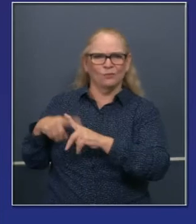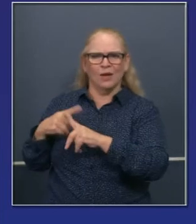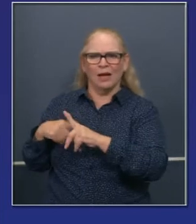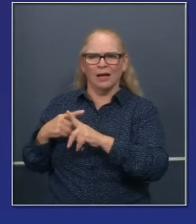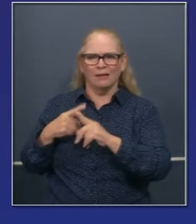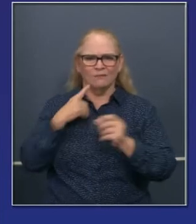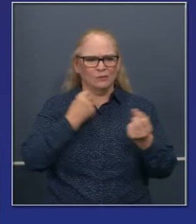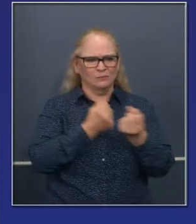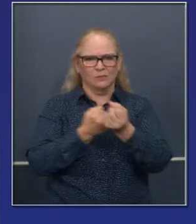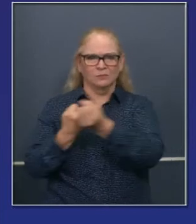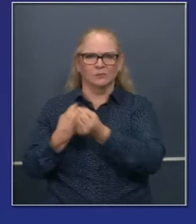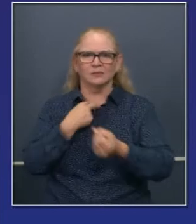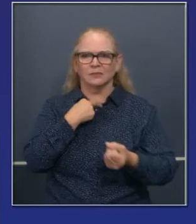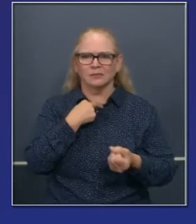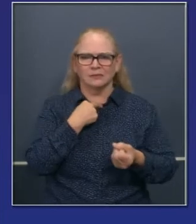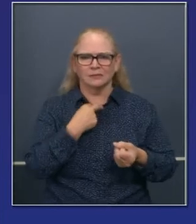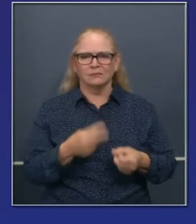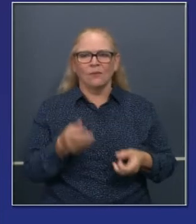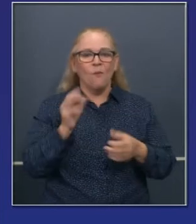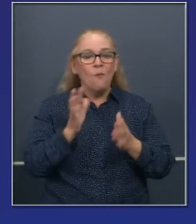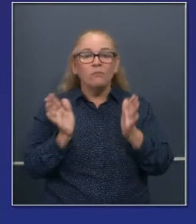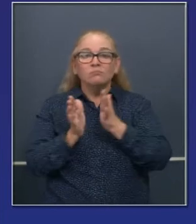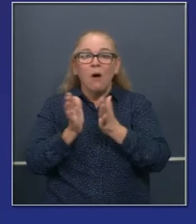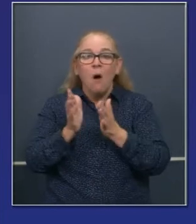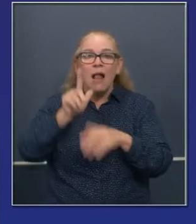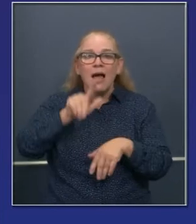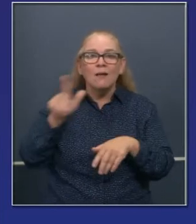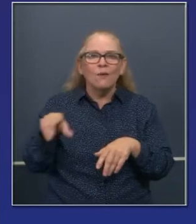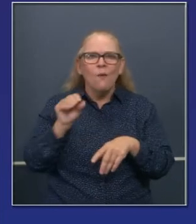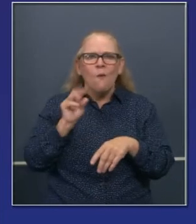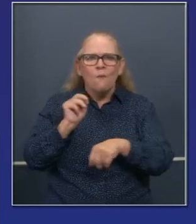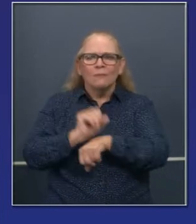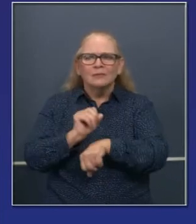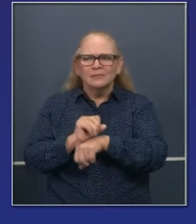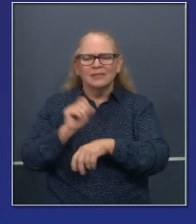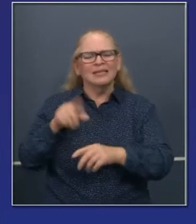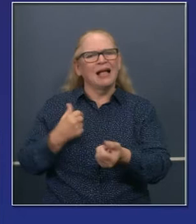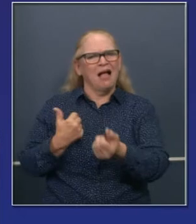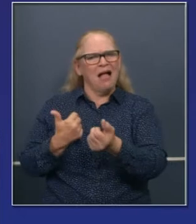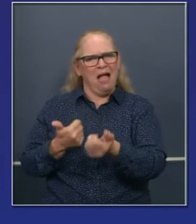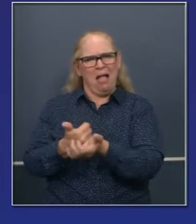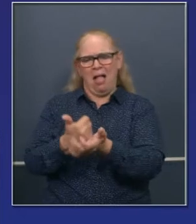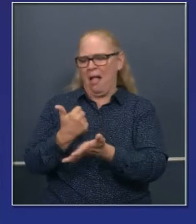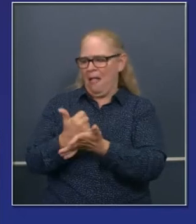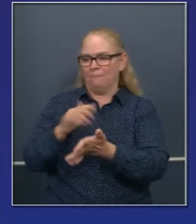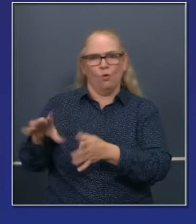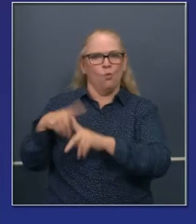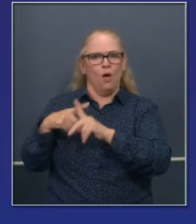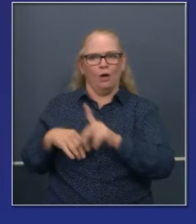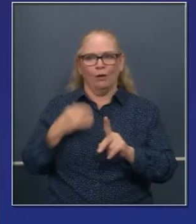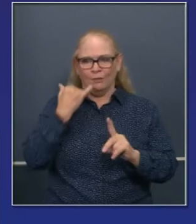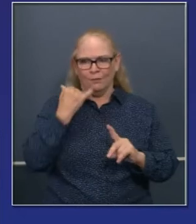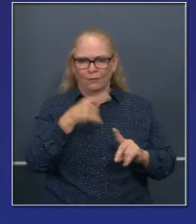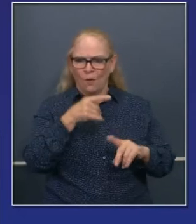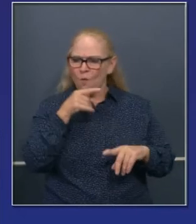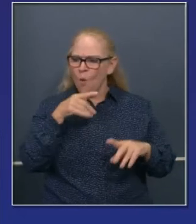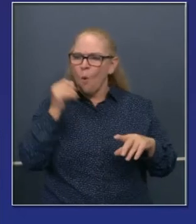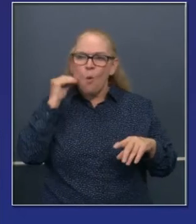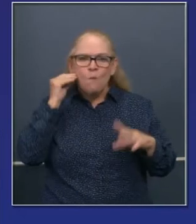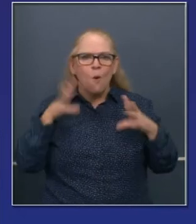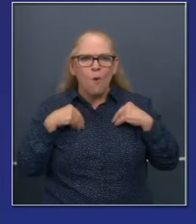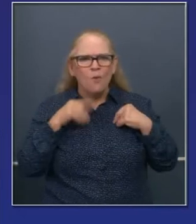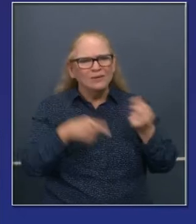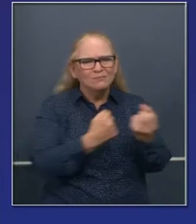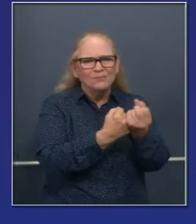de viviendas, como los que pagan el alquiler de esas viviendas. Queremos ayudarlos a ambas partes, porque ambos se han visto